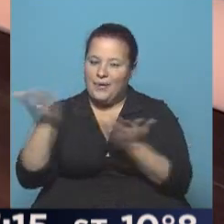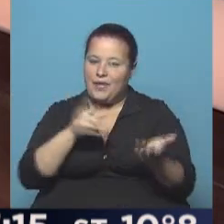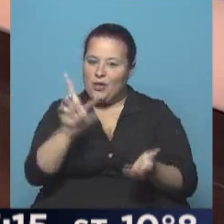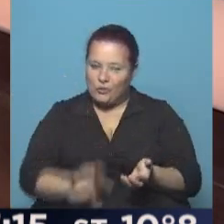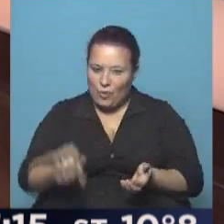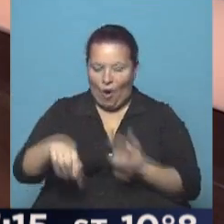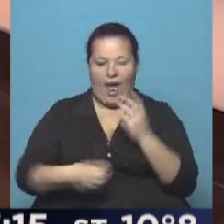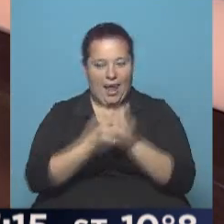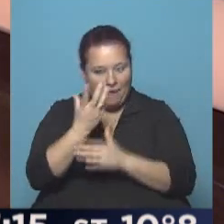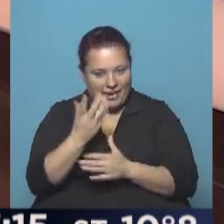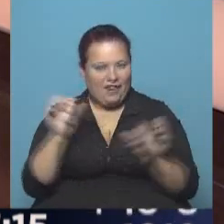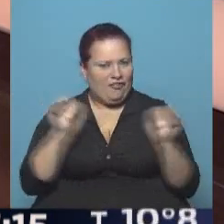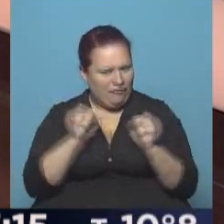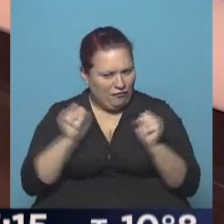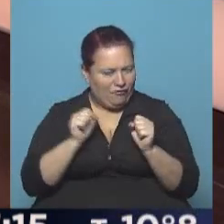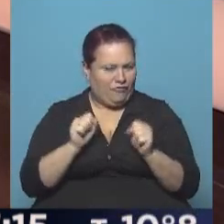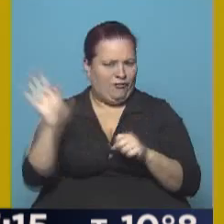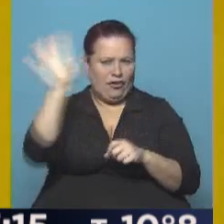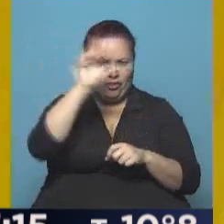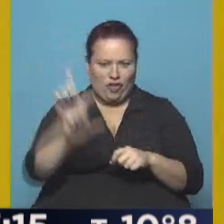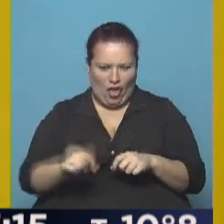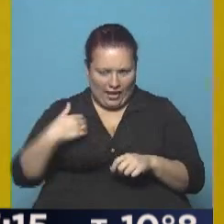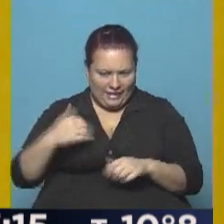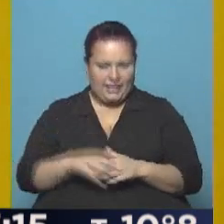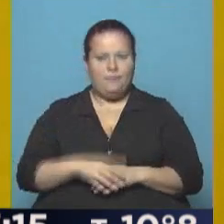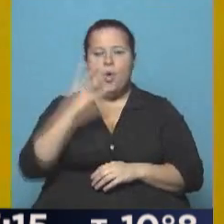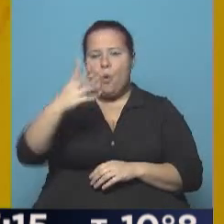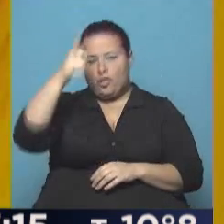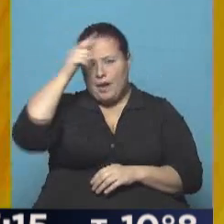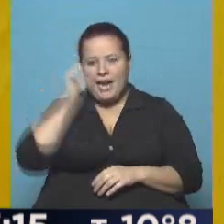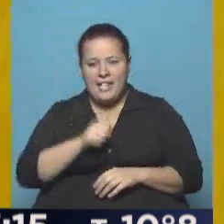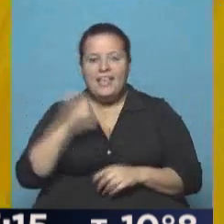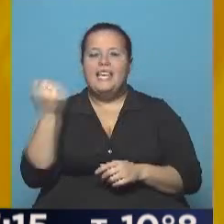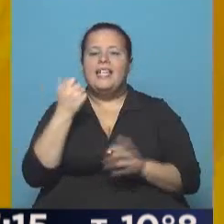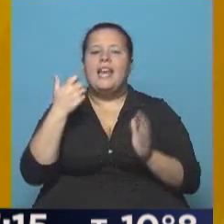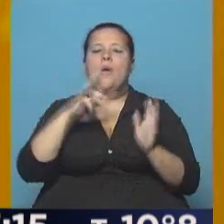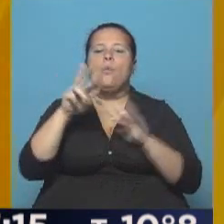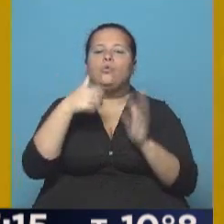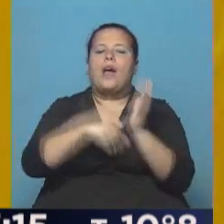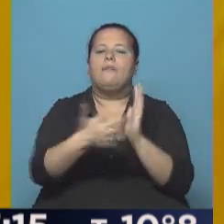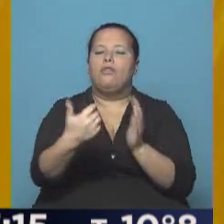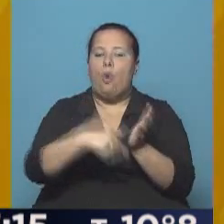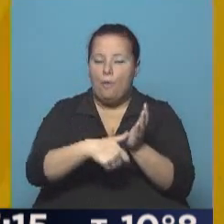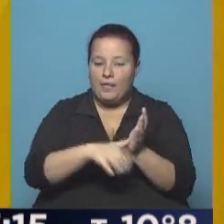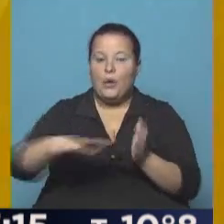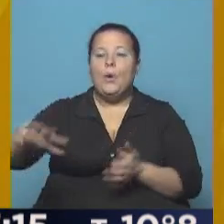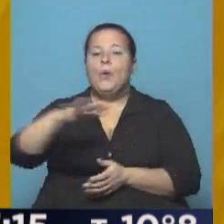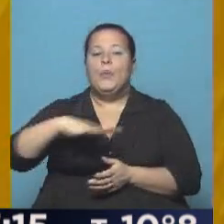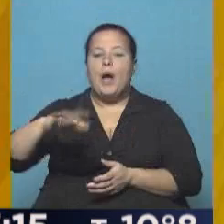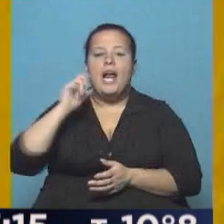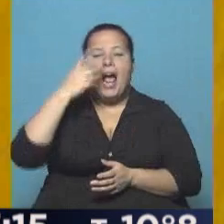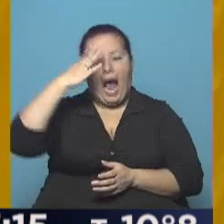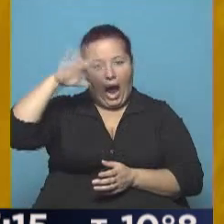Patagonia, a esta mañana fría en muchos lugares del país. Cuatro policías heridos en un intento de identificación en el barrio